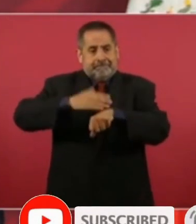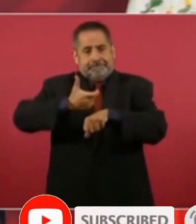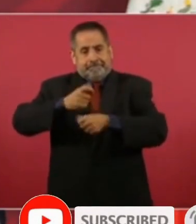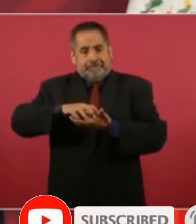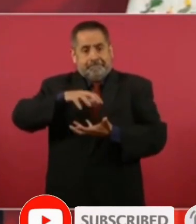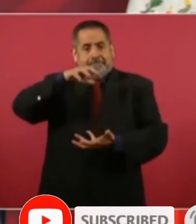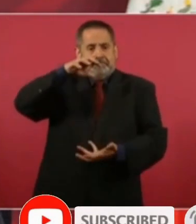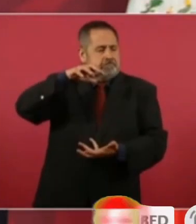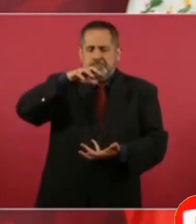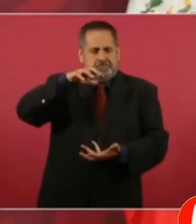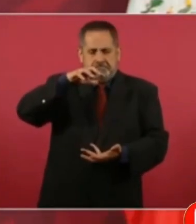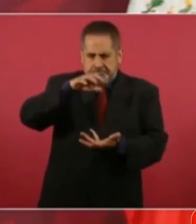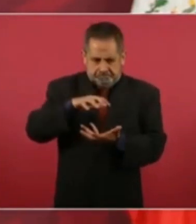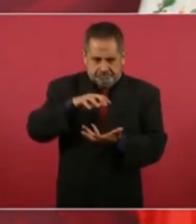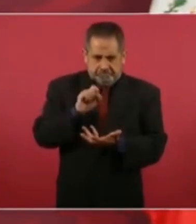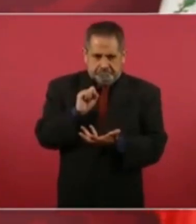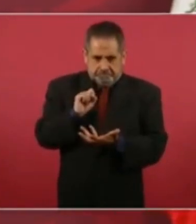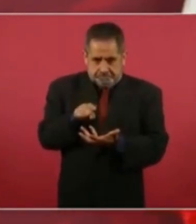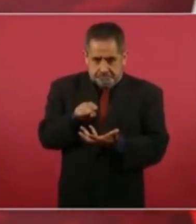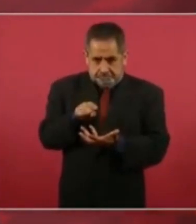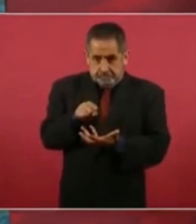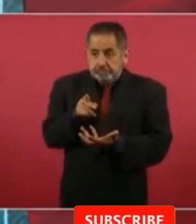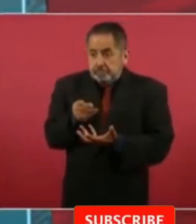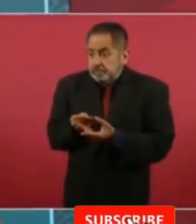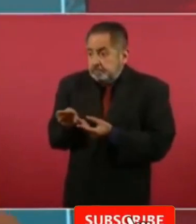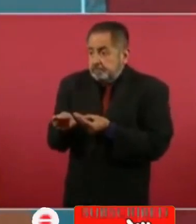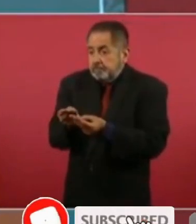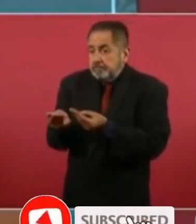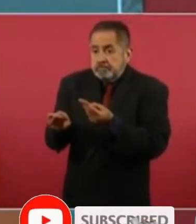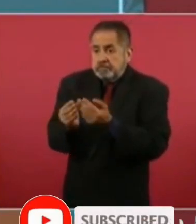pero no significa distribuir dinero.